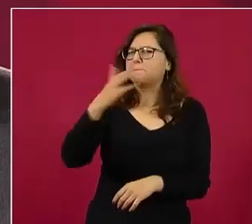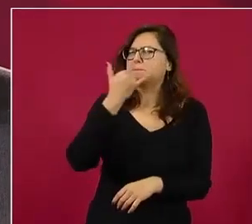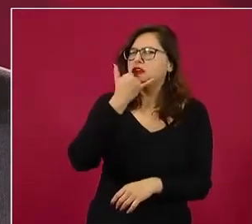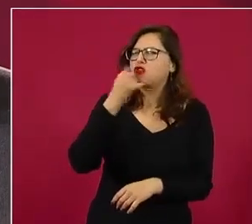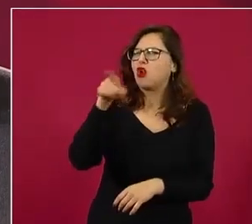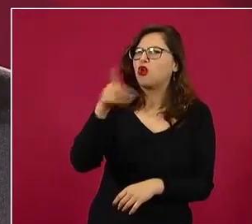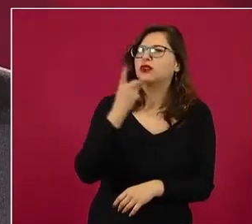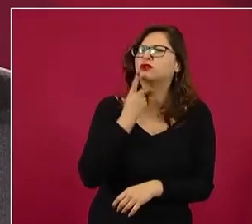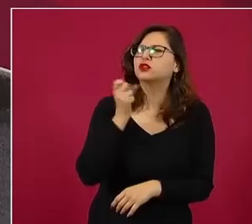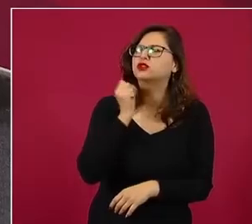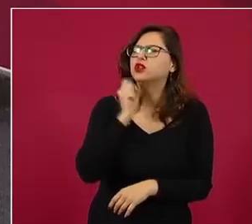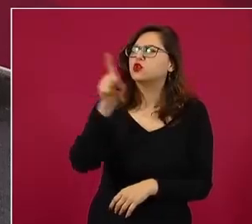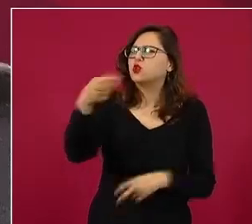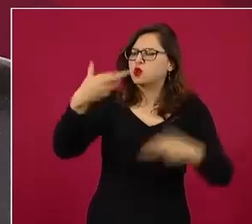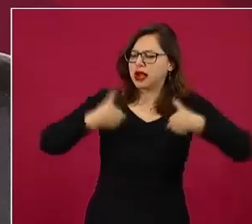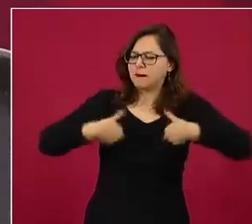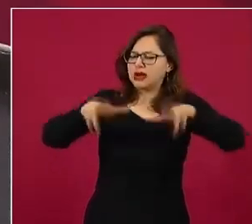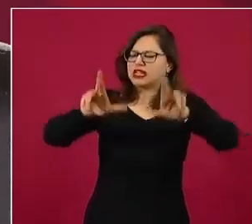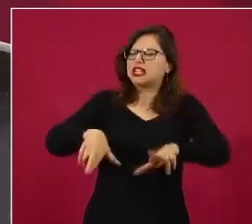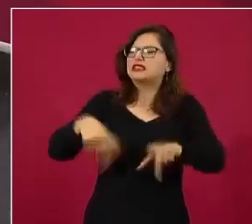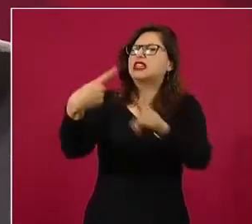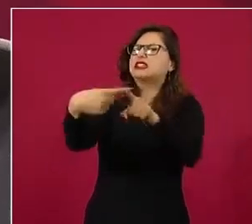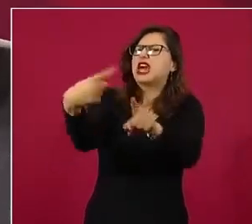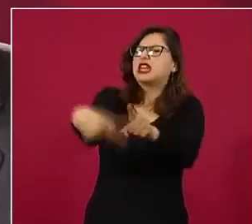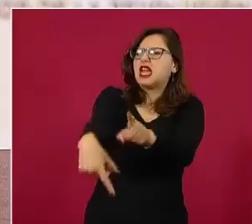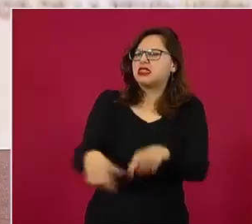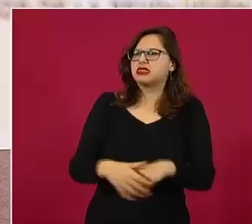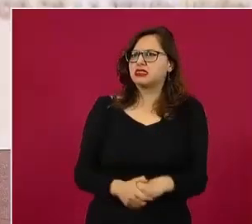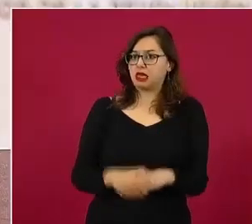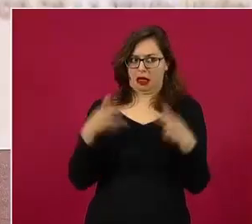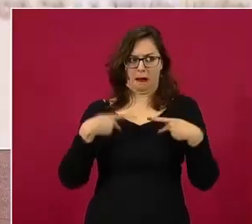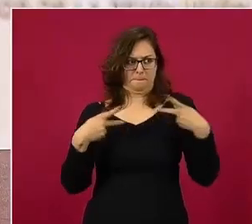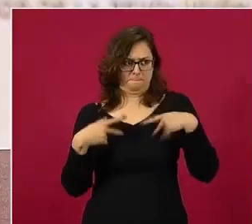pueblo? ¿A quién representas?